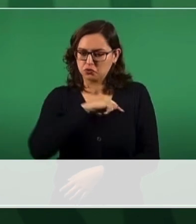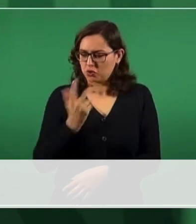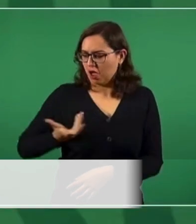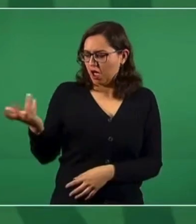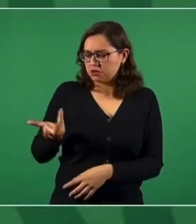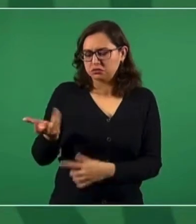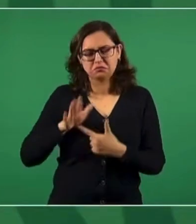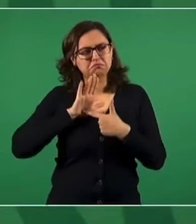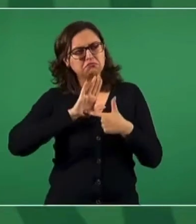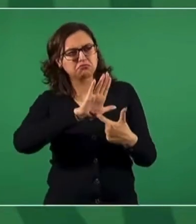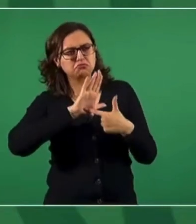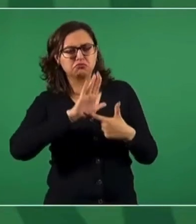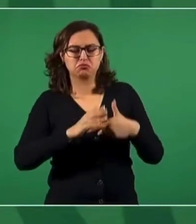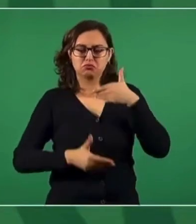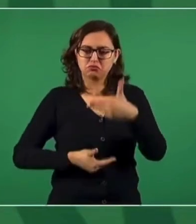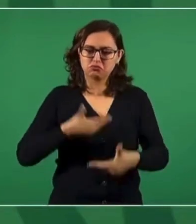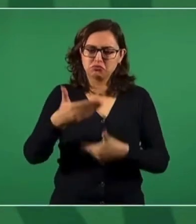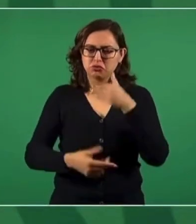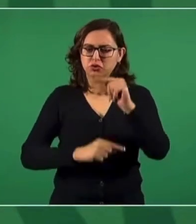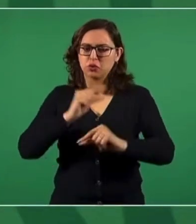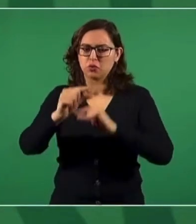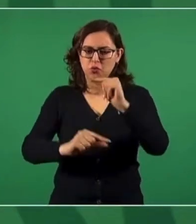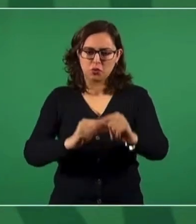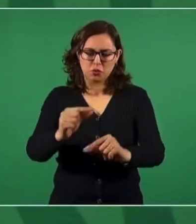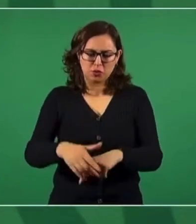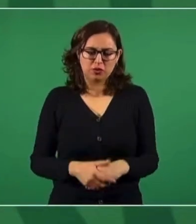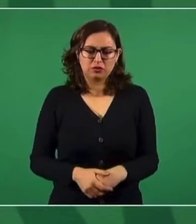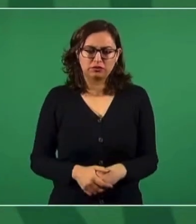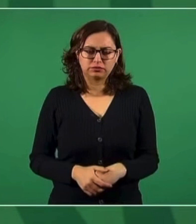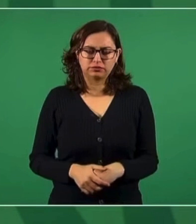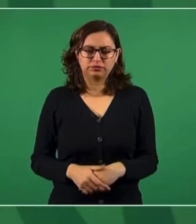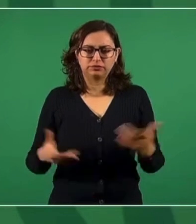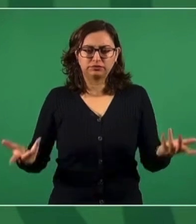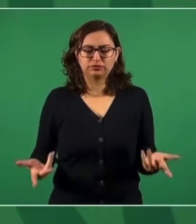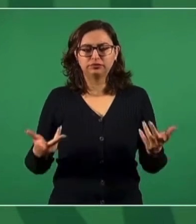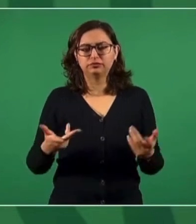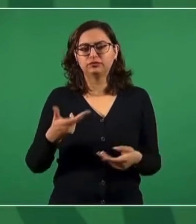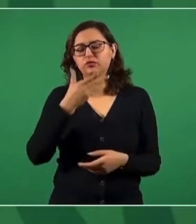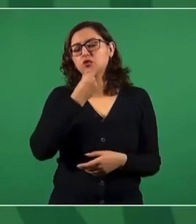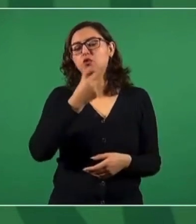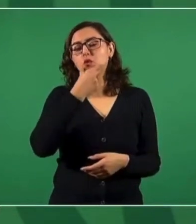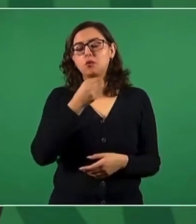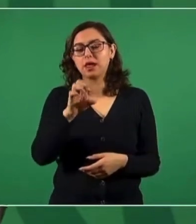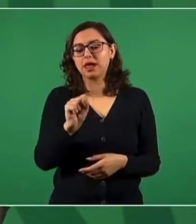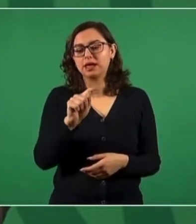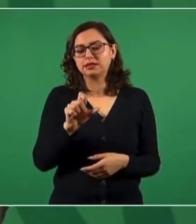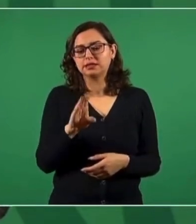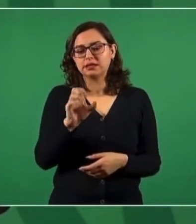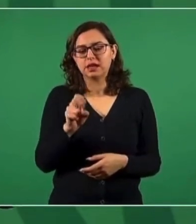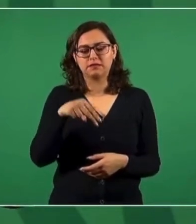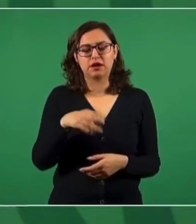se está haciendo una labor de parte de nuestro embajador Esteban Moctezuma